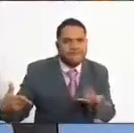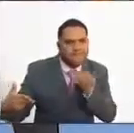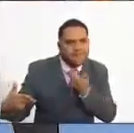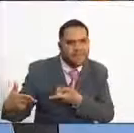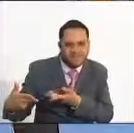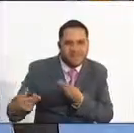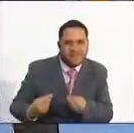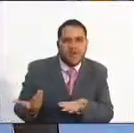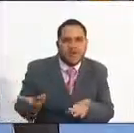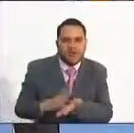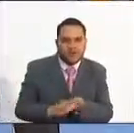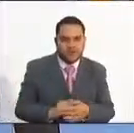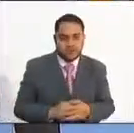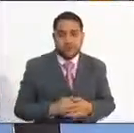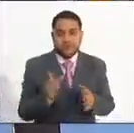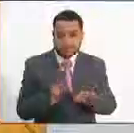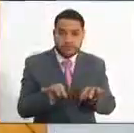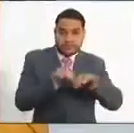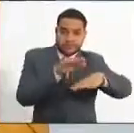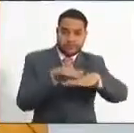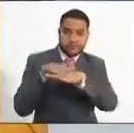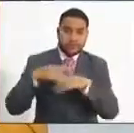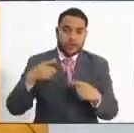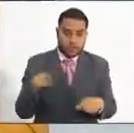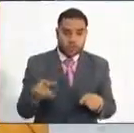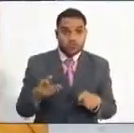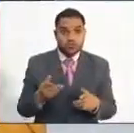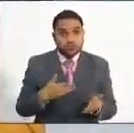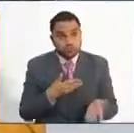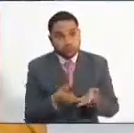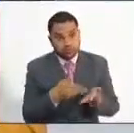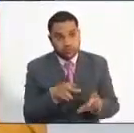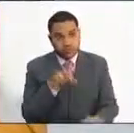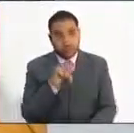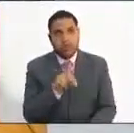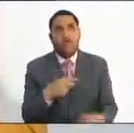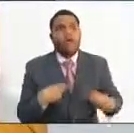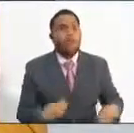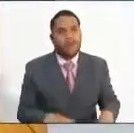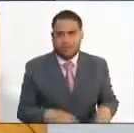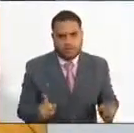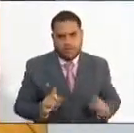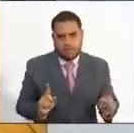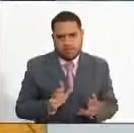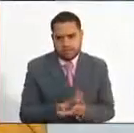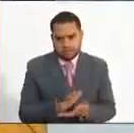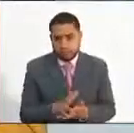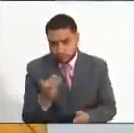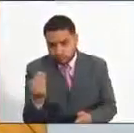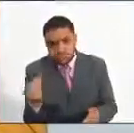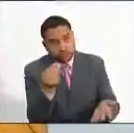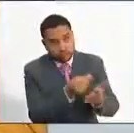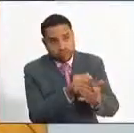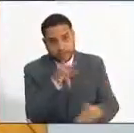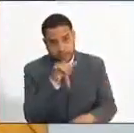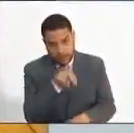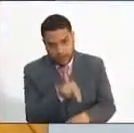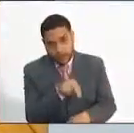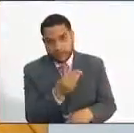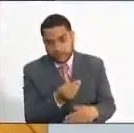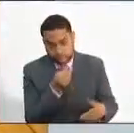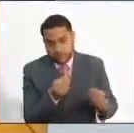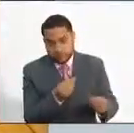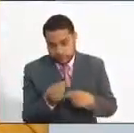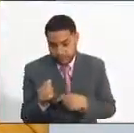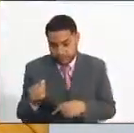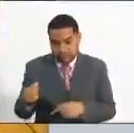anotar que las personas que adquirieron el PIN no lo van a perder, es decir, la plata que invirtieron en su PIN va